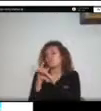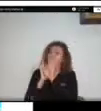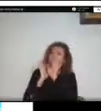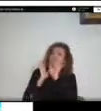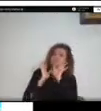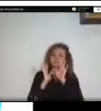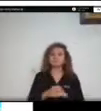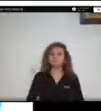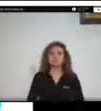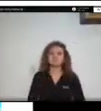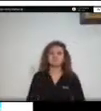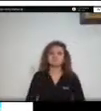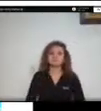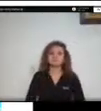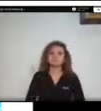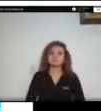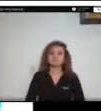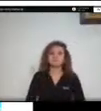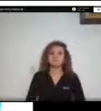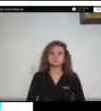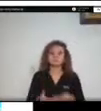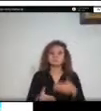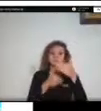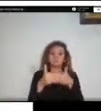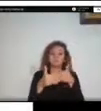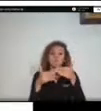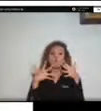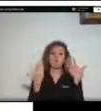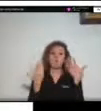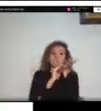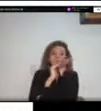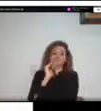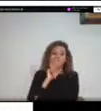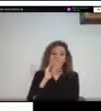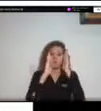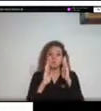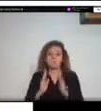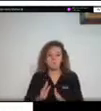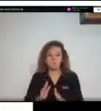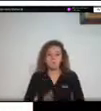proceso siguiendo con toda la información